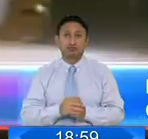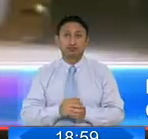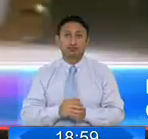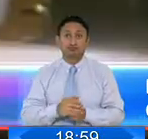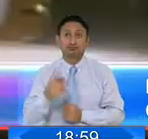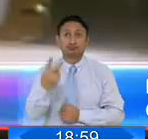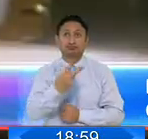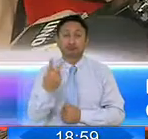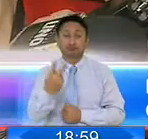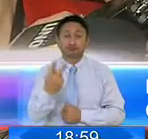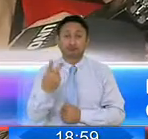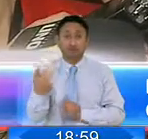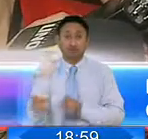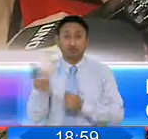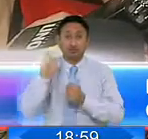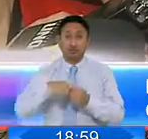María Mercedes Cuesta. Y además...